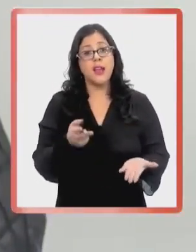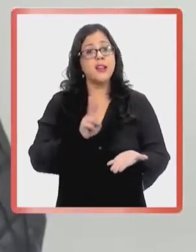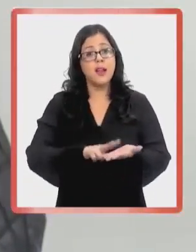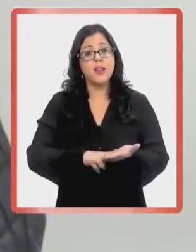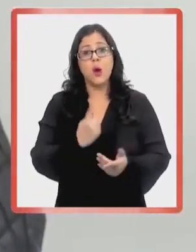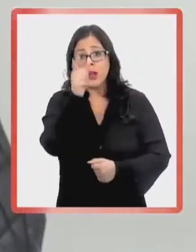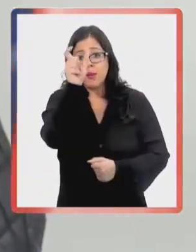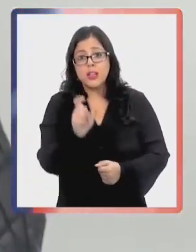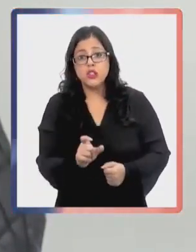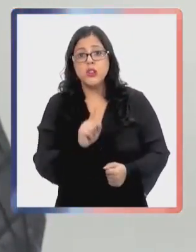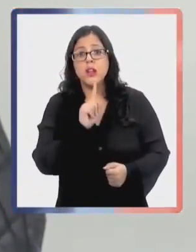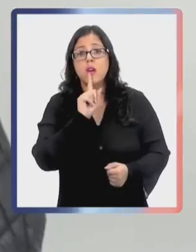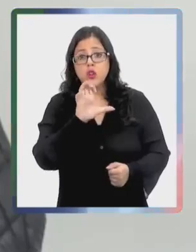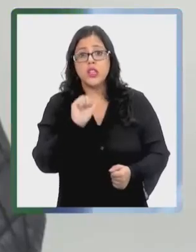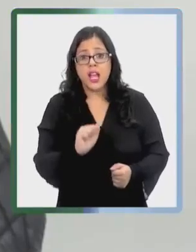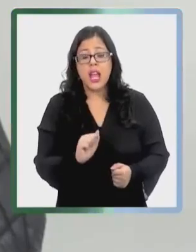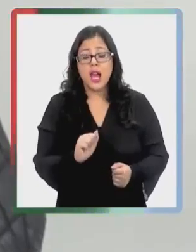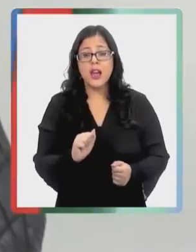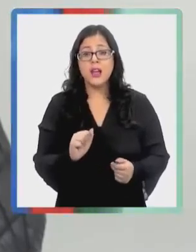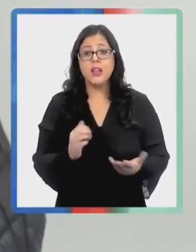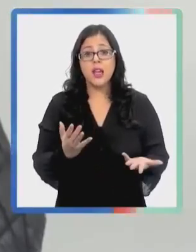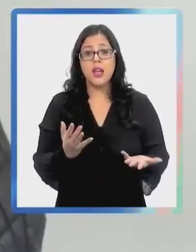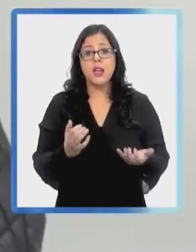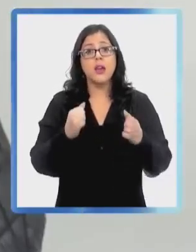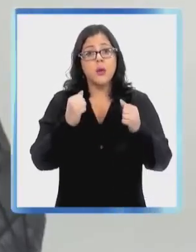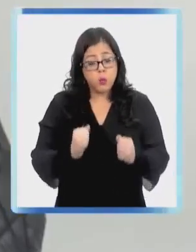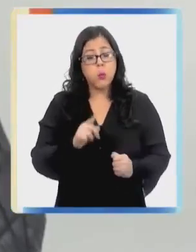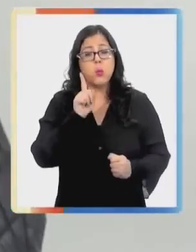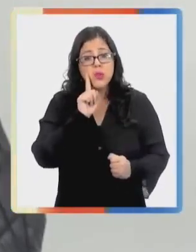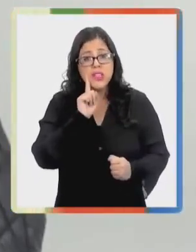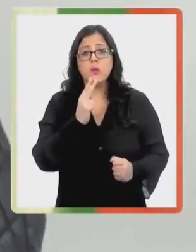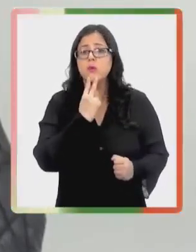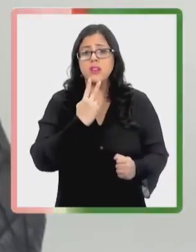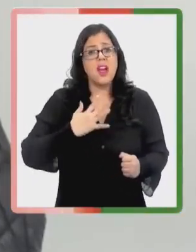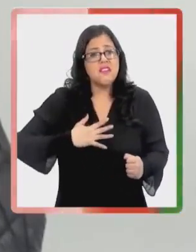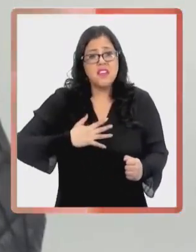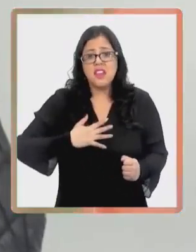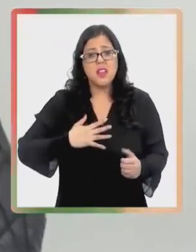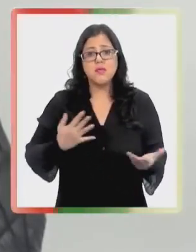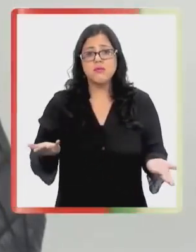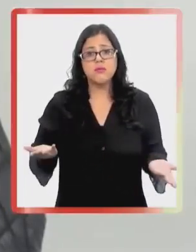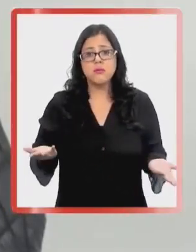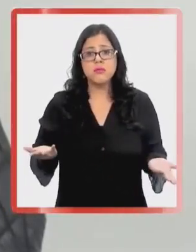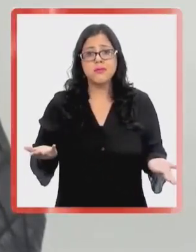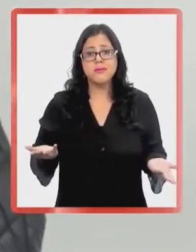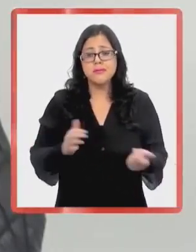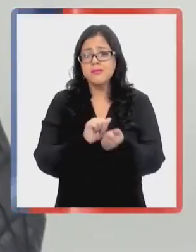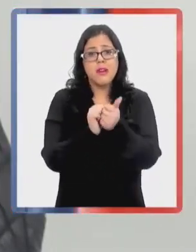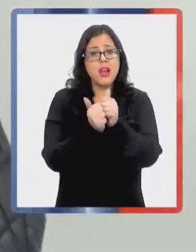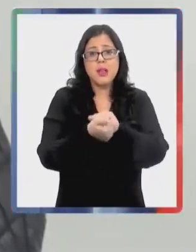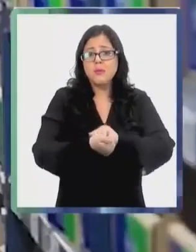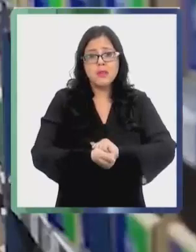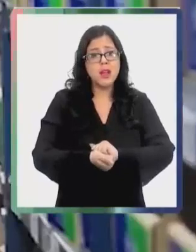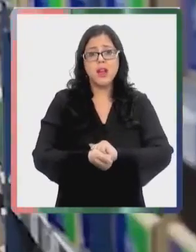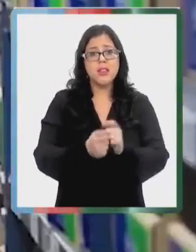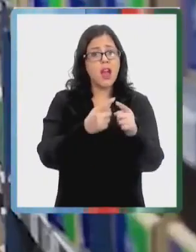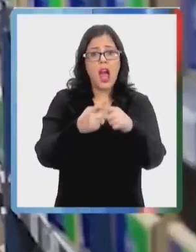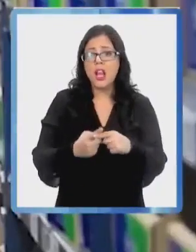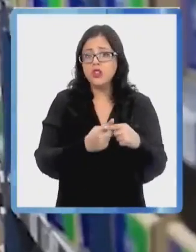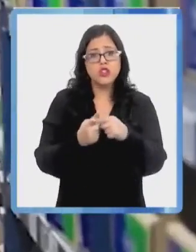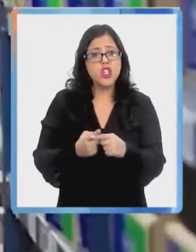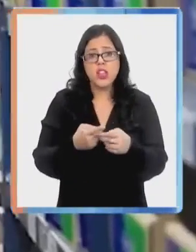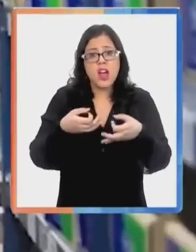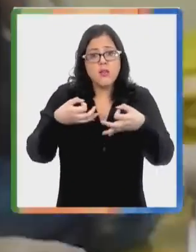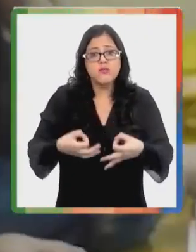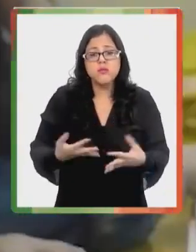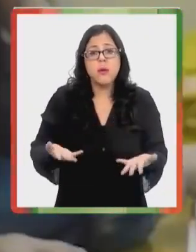la verdad es que una persona con diagnóstico de TEA puede llevar una vida relativamente adaptada, ajustada a